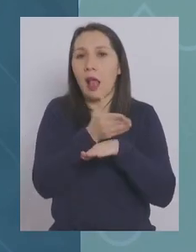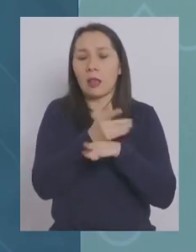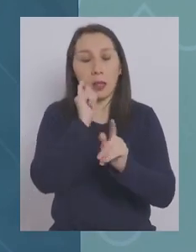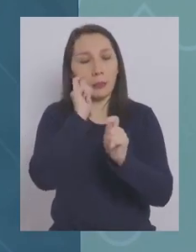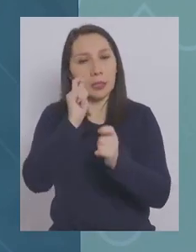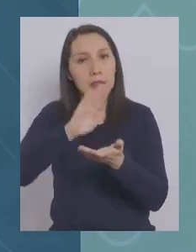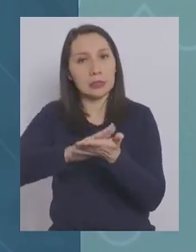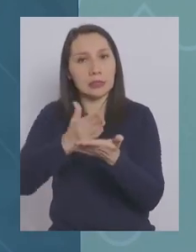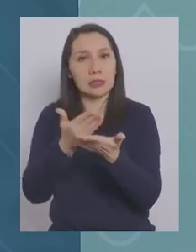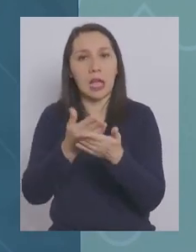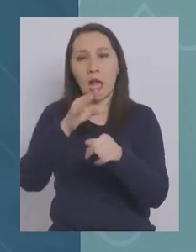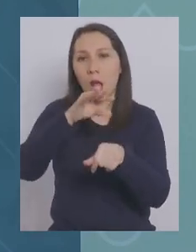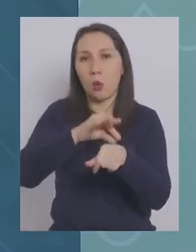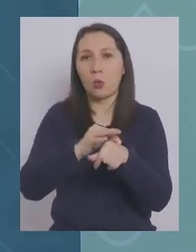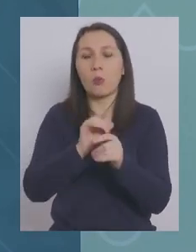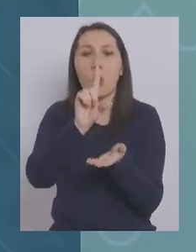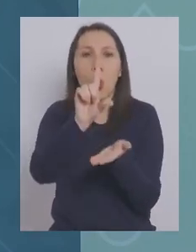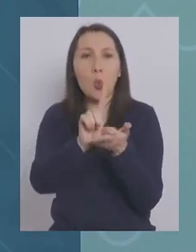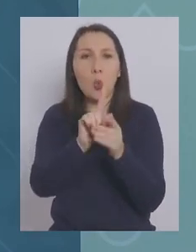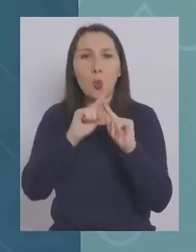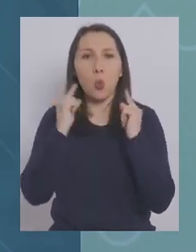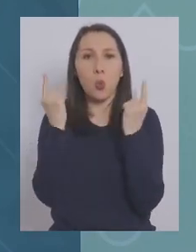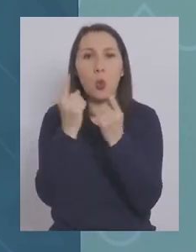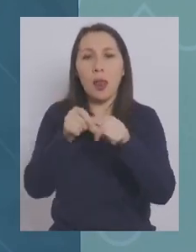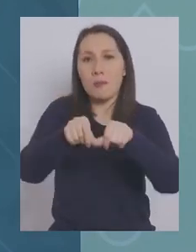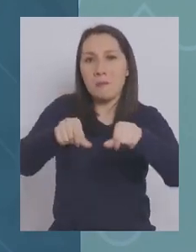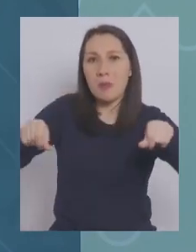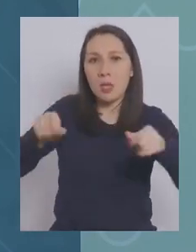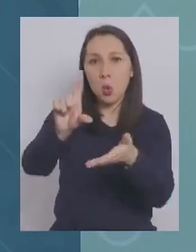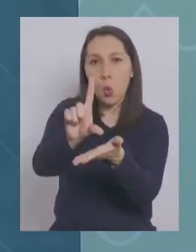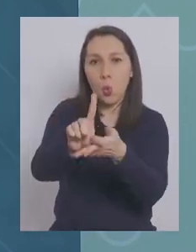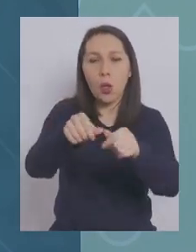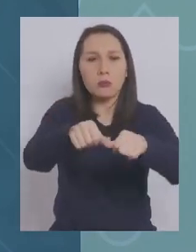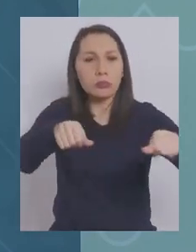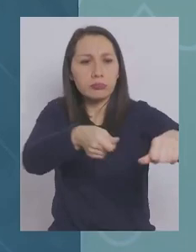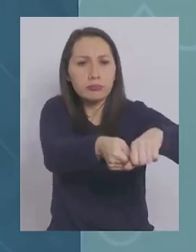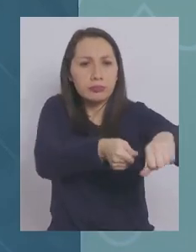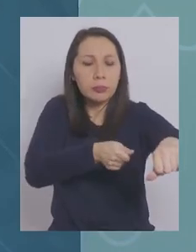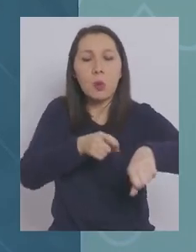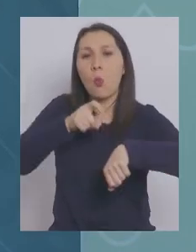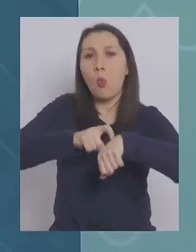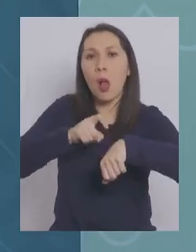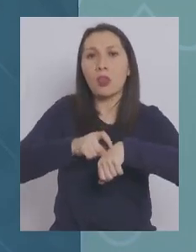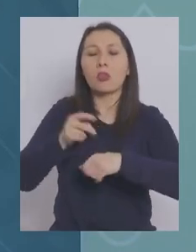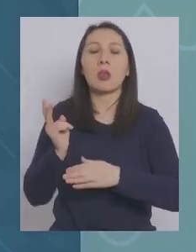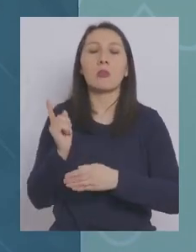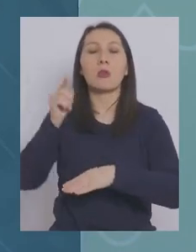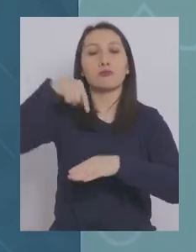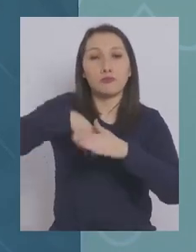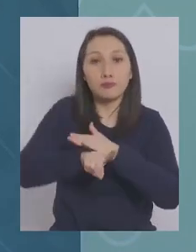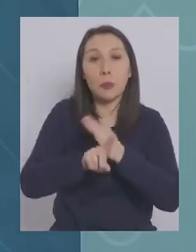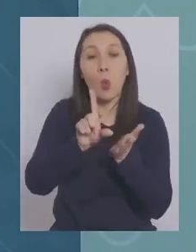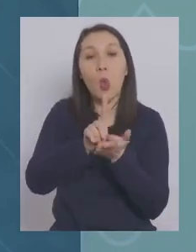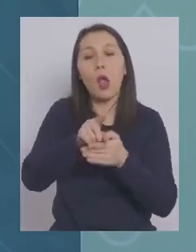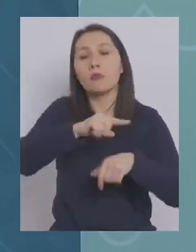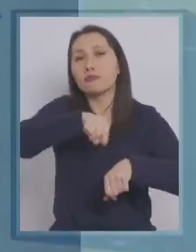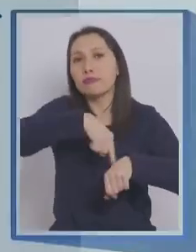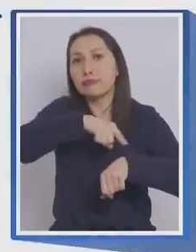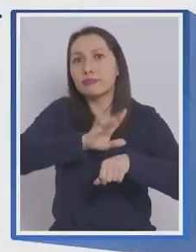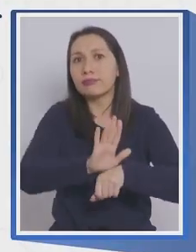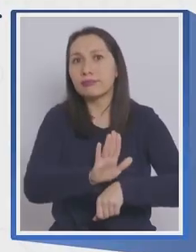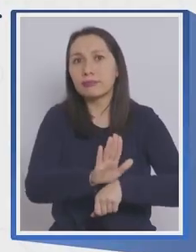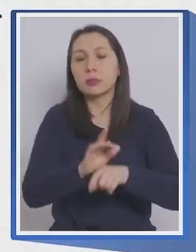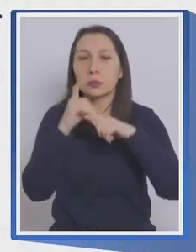sanitarios en relación al espacio y el metraje de los lugares, el tiempo en que la gente permanece en un recinto, el uso de